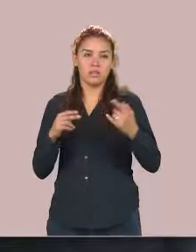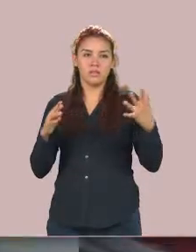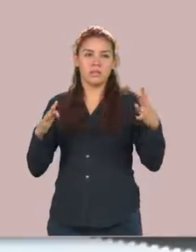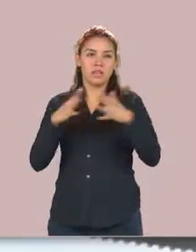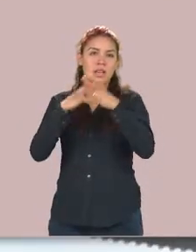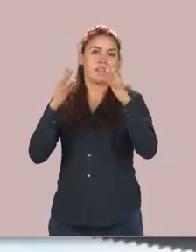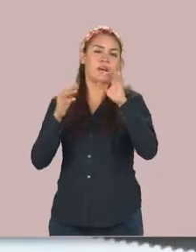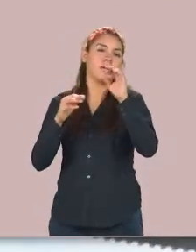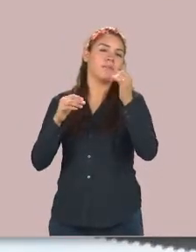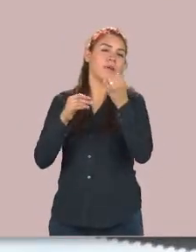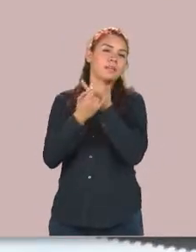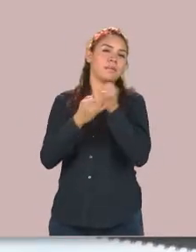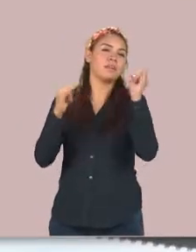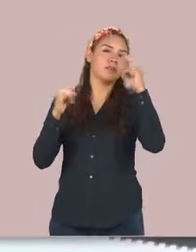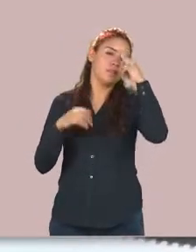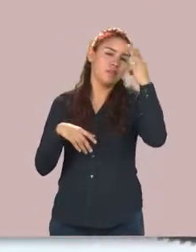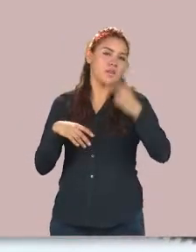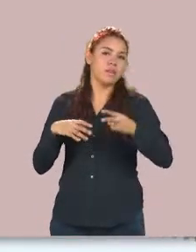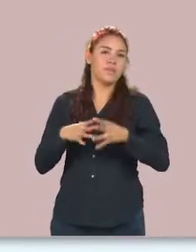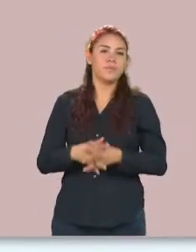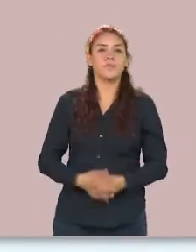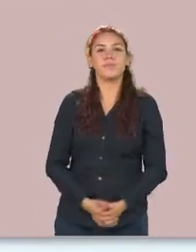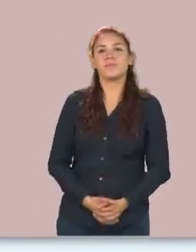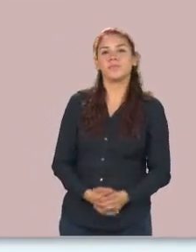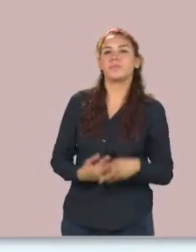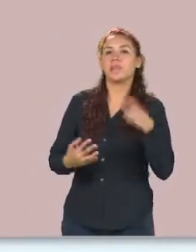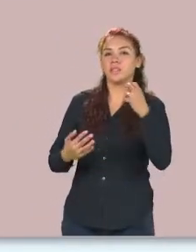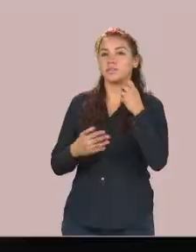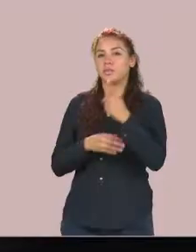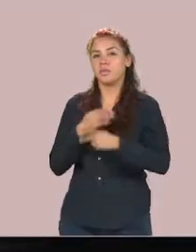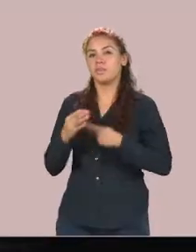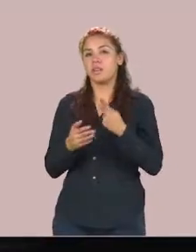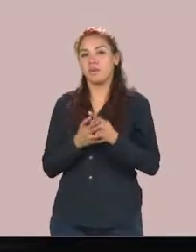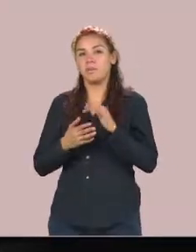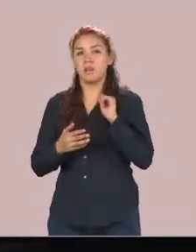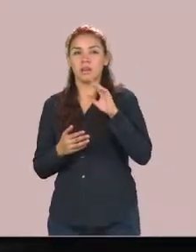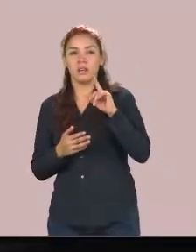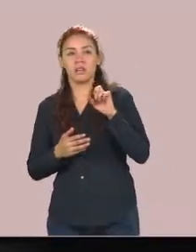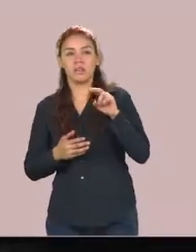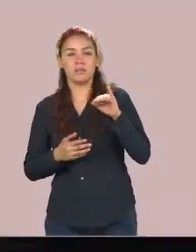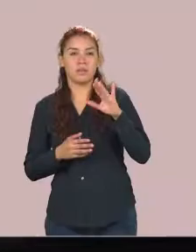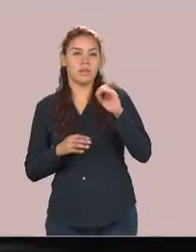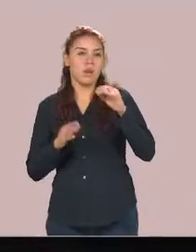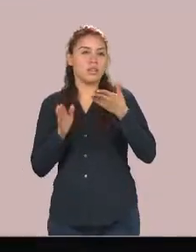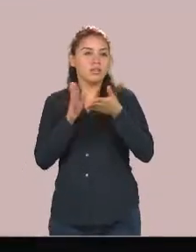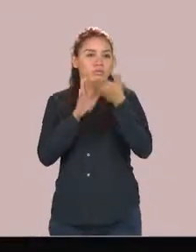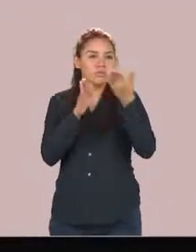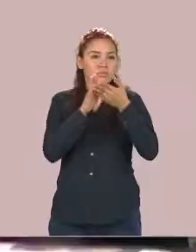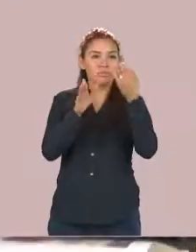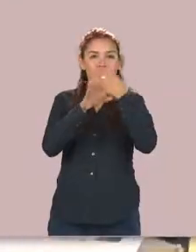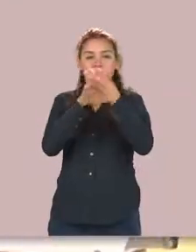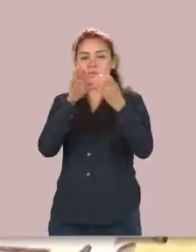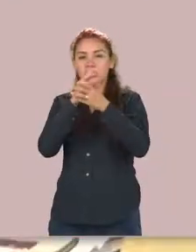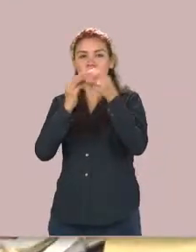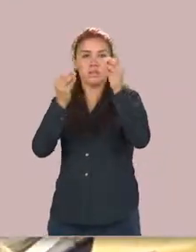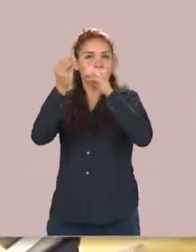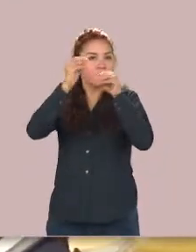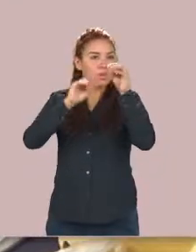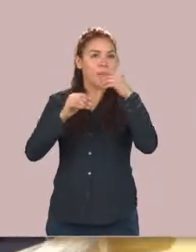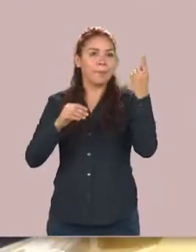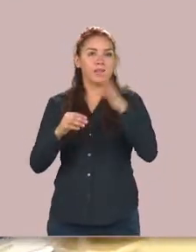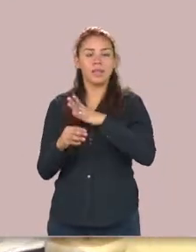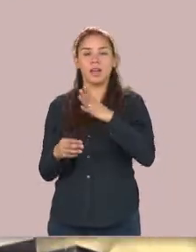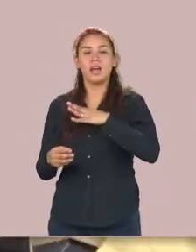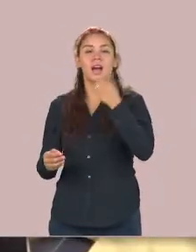Este programa académico ha sufrido una reestructuración al interior de la institución el cual hace énfasis en la participación del alumnado en eventos de carácter